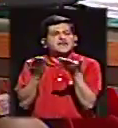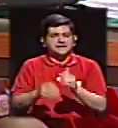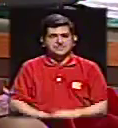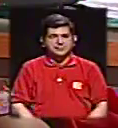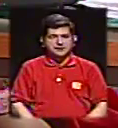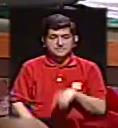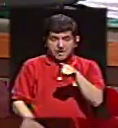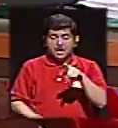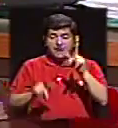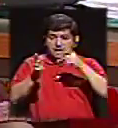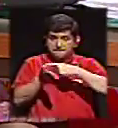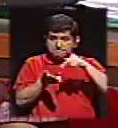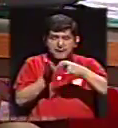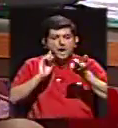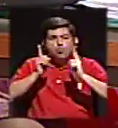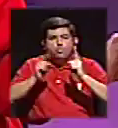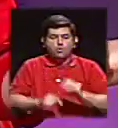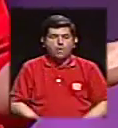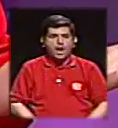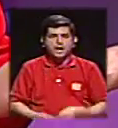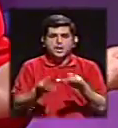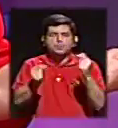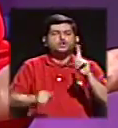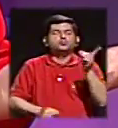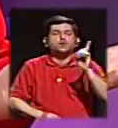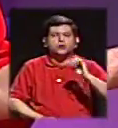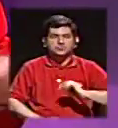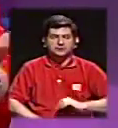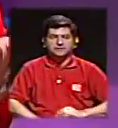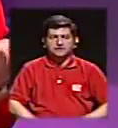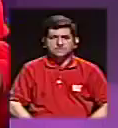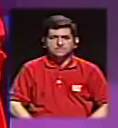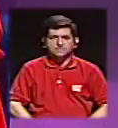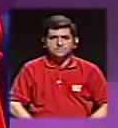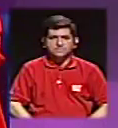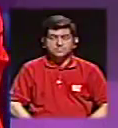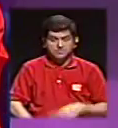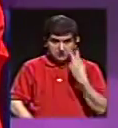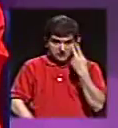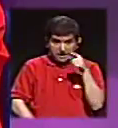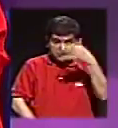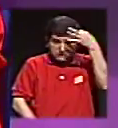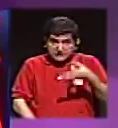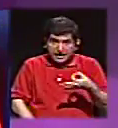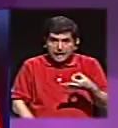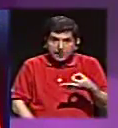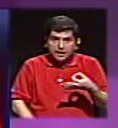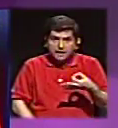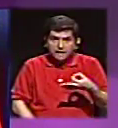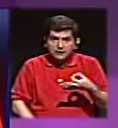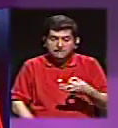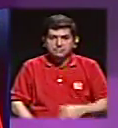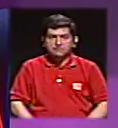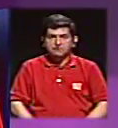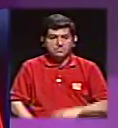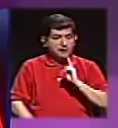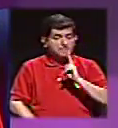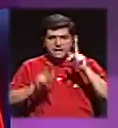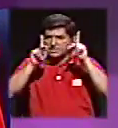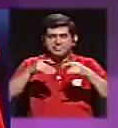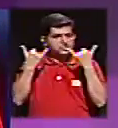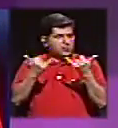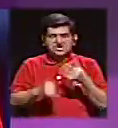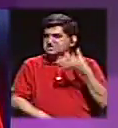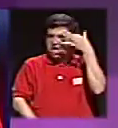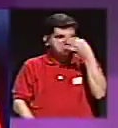salario van a tener esos empleos? ¿Dónde los va a generar? Para ver si eso es creíble. sea, es que definitivamente la gente